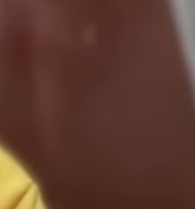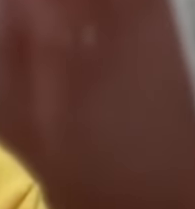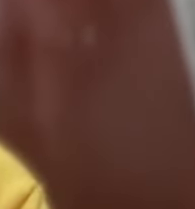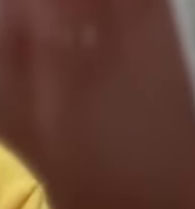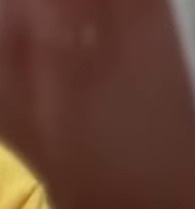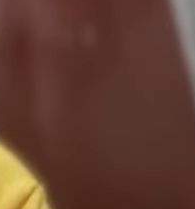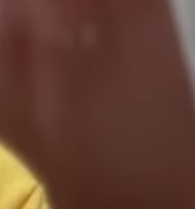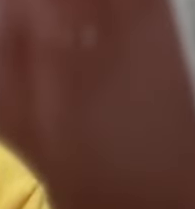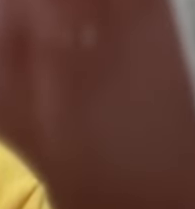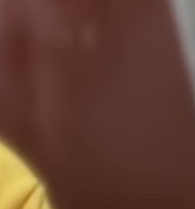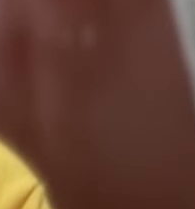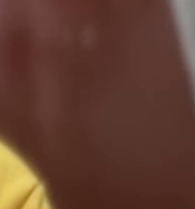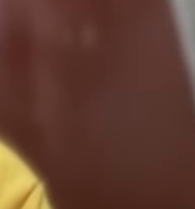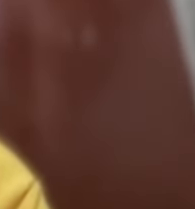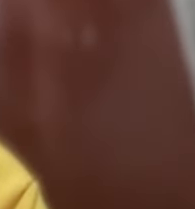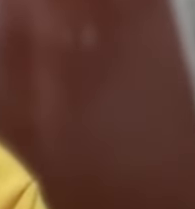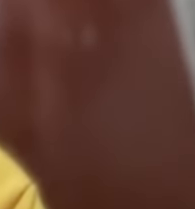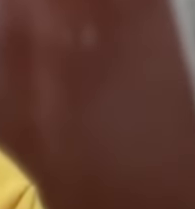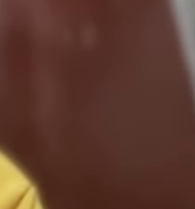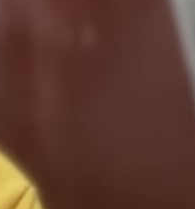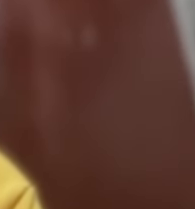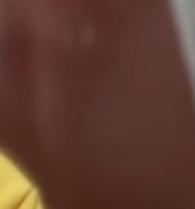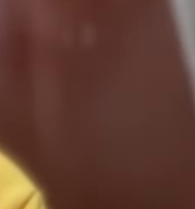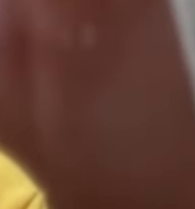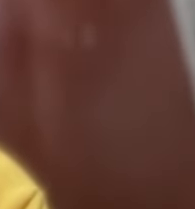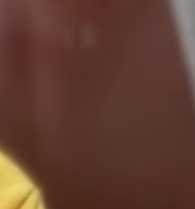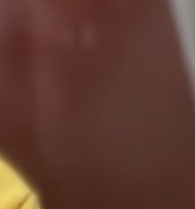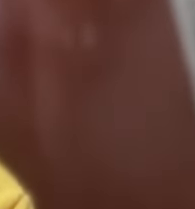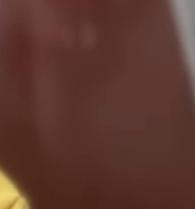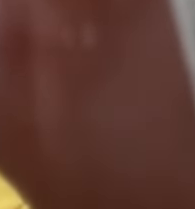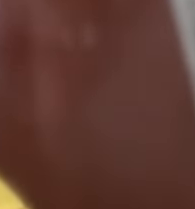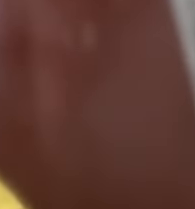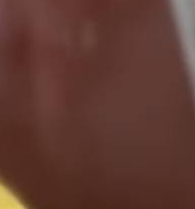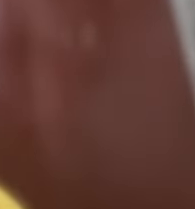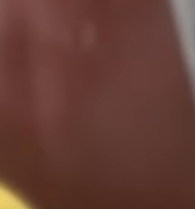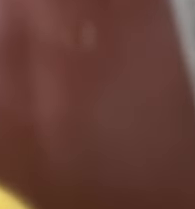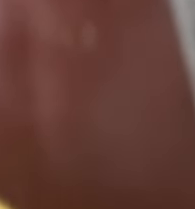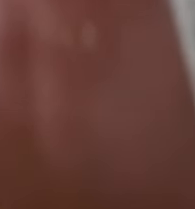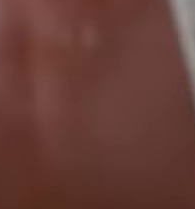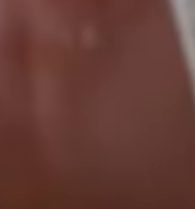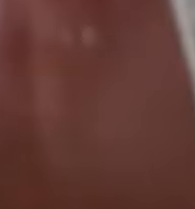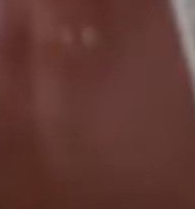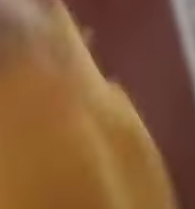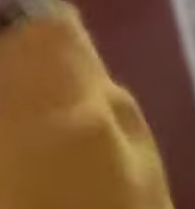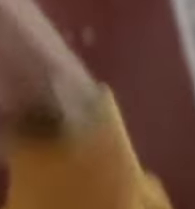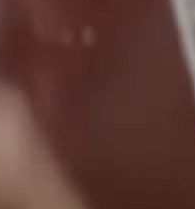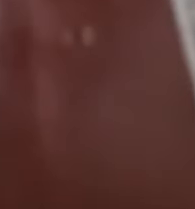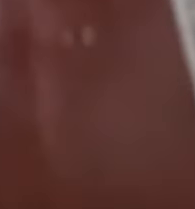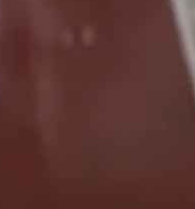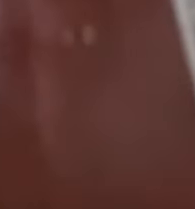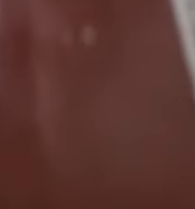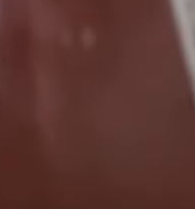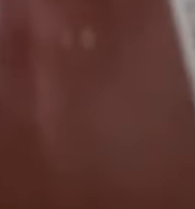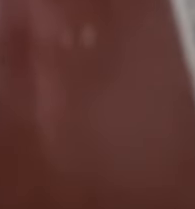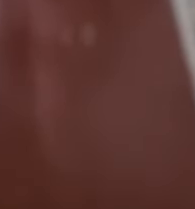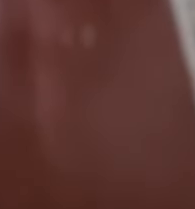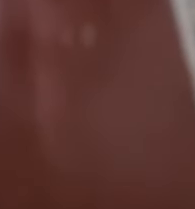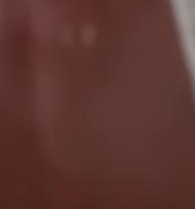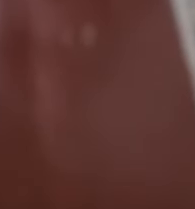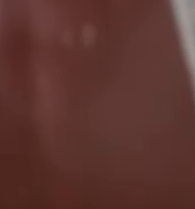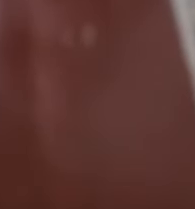tendrá que pagar con justicia en algún momento ojalá sea así y por último les digo no olviden suscribirse